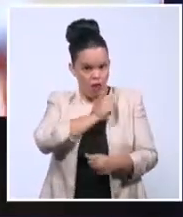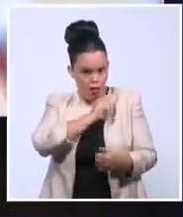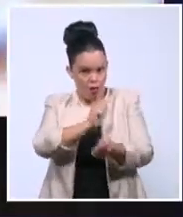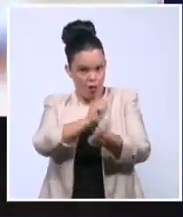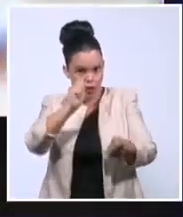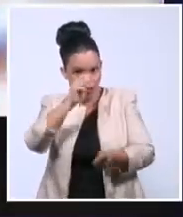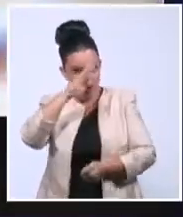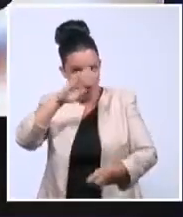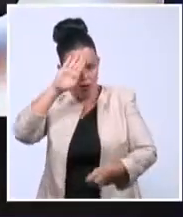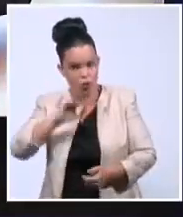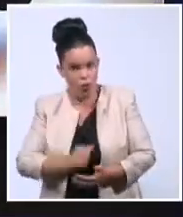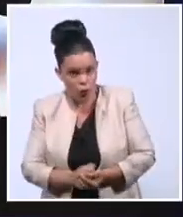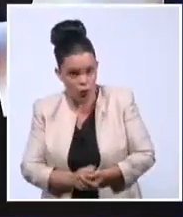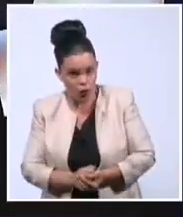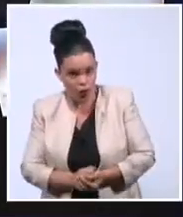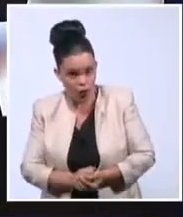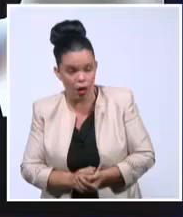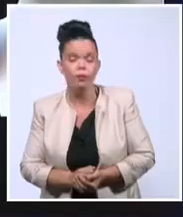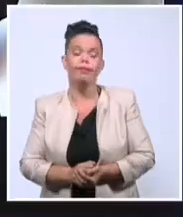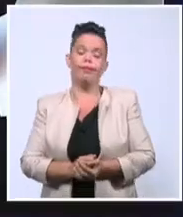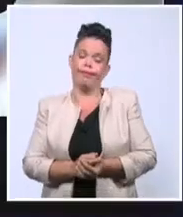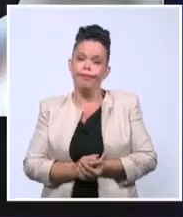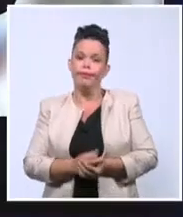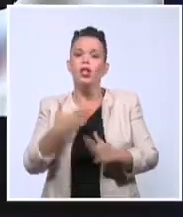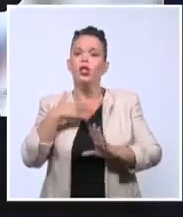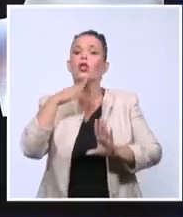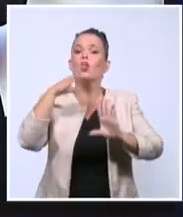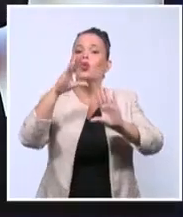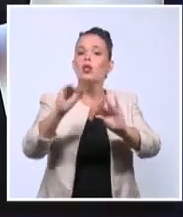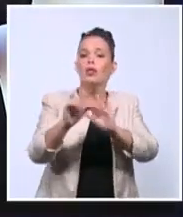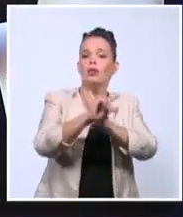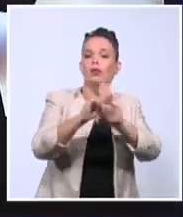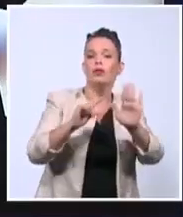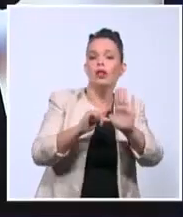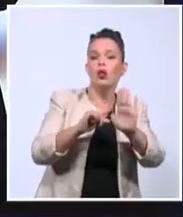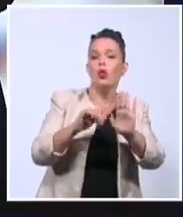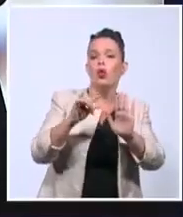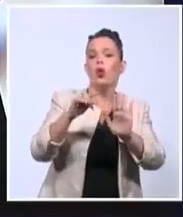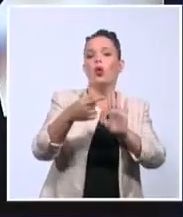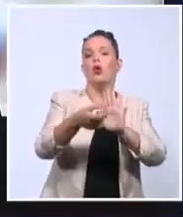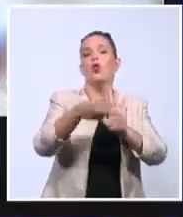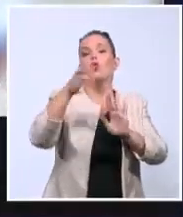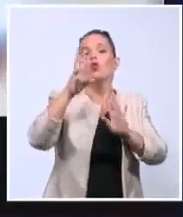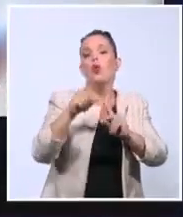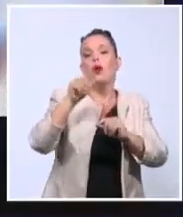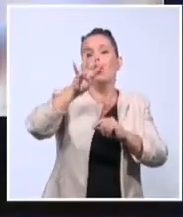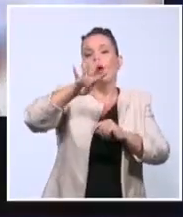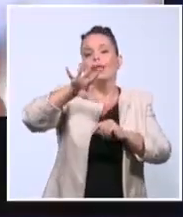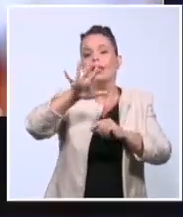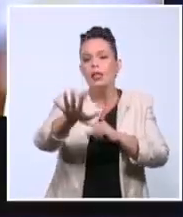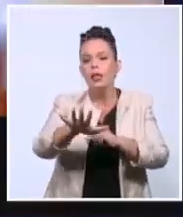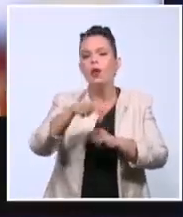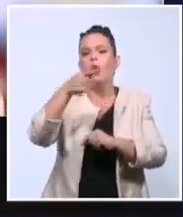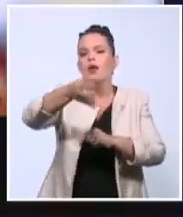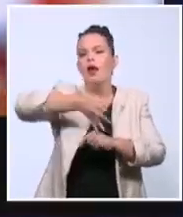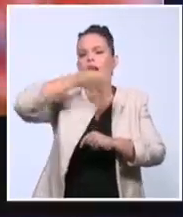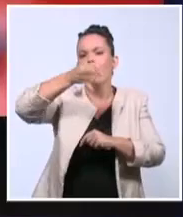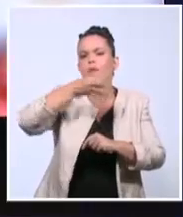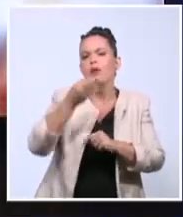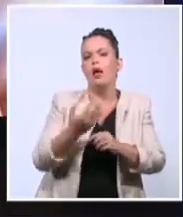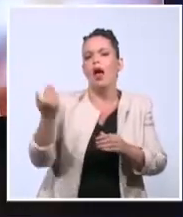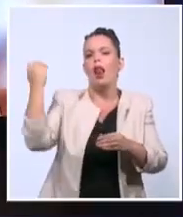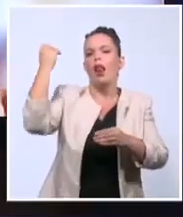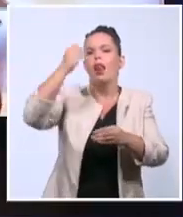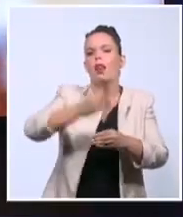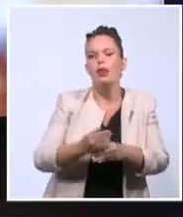lo hacía, el artículo 45 de la Constitución, los límites de los derechos que tenemos todos, los límites tienen que ver con el orden elemental de una